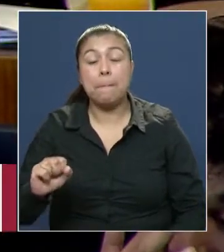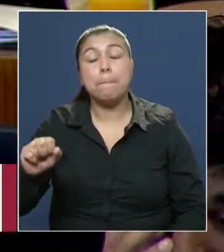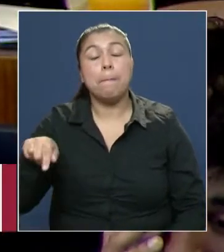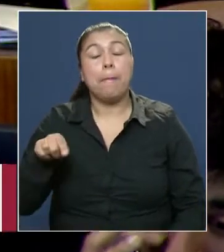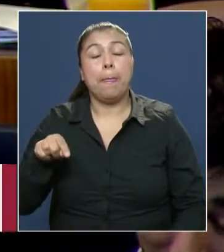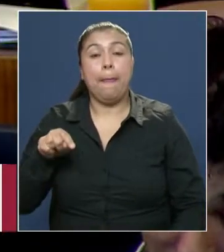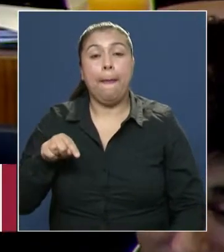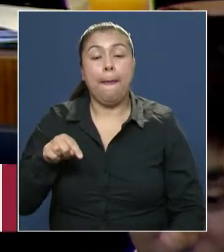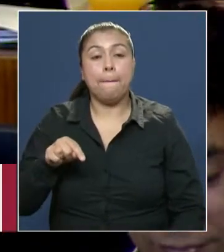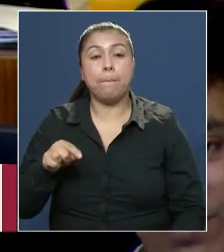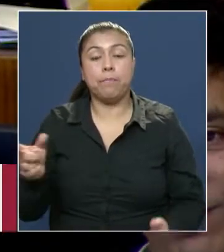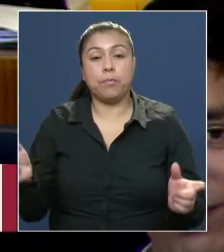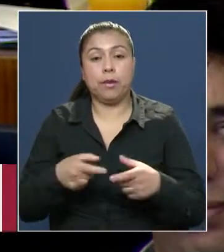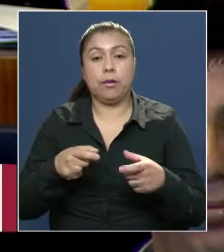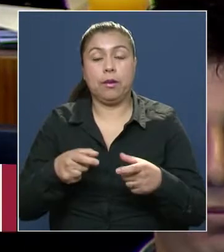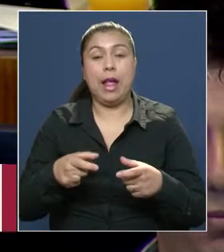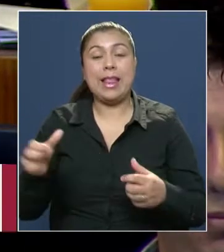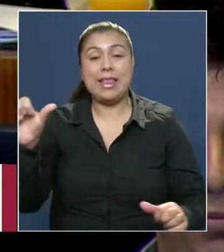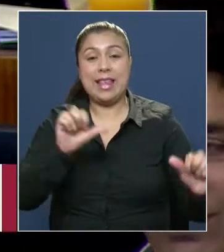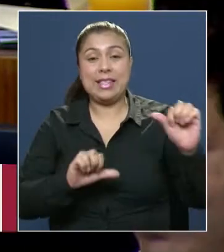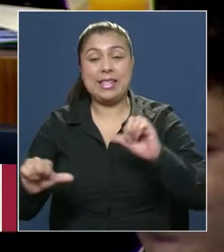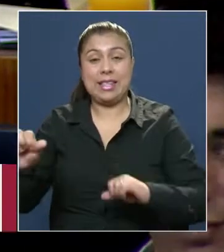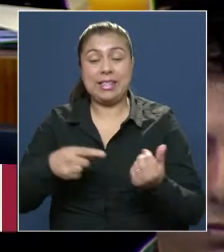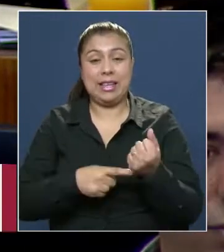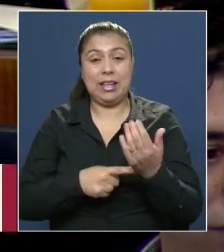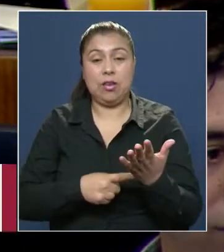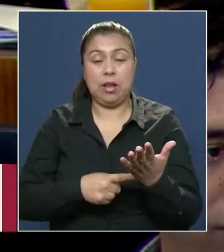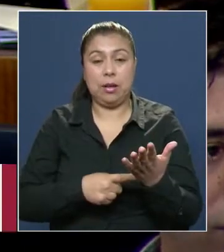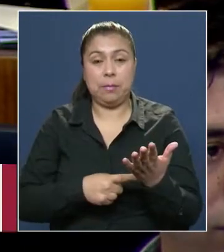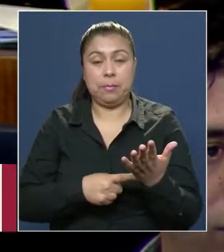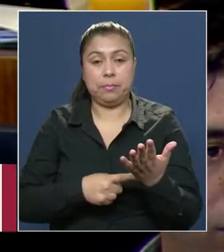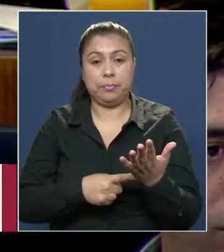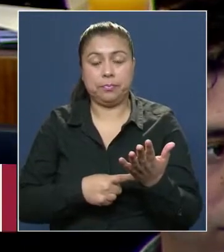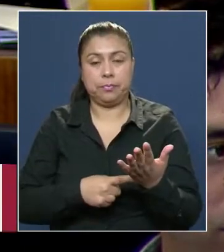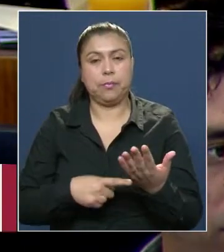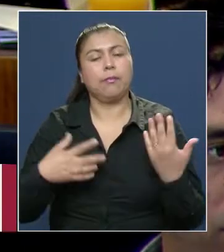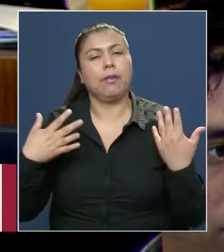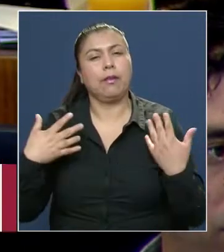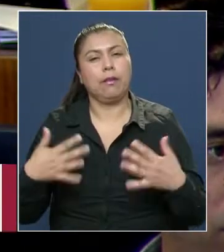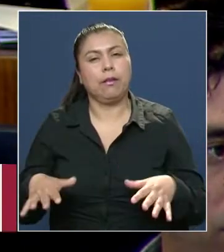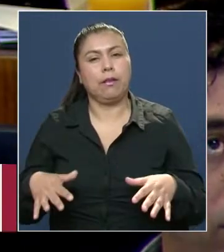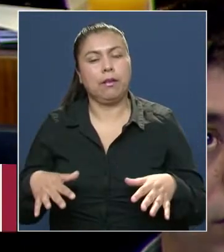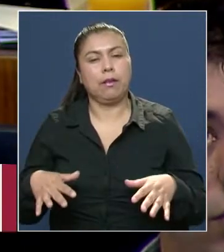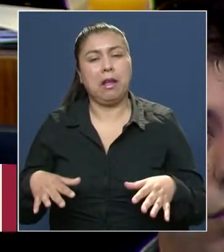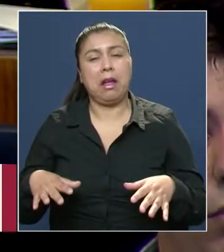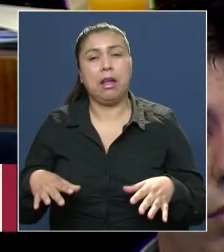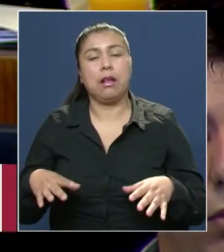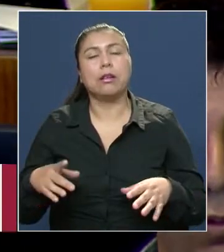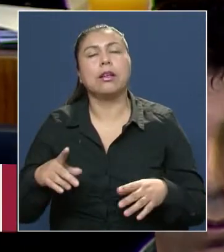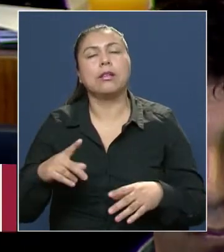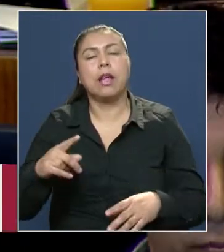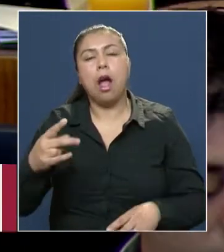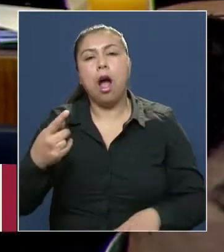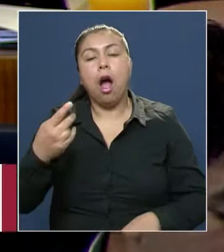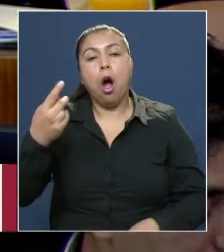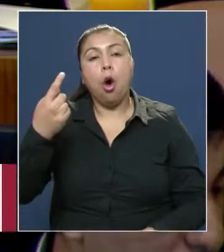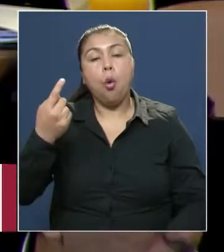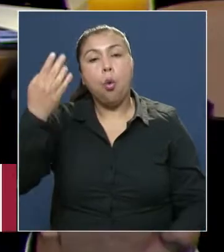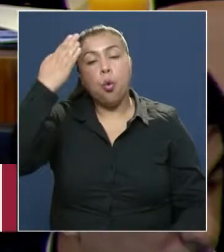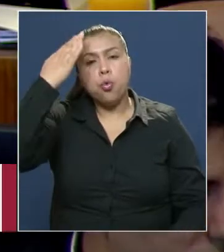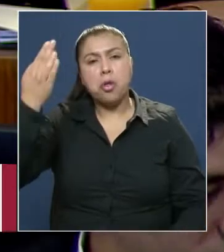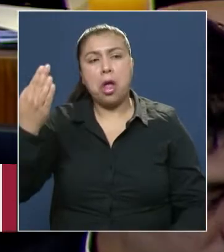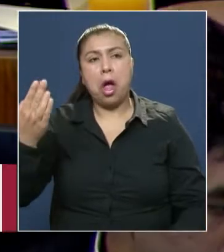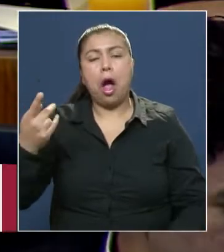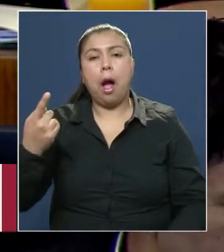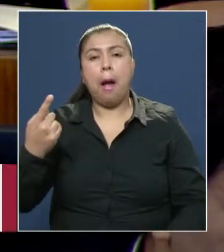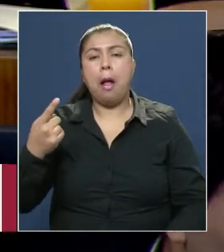la Comisión de Ciencia y Tecnología, más allá de que esto tan solo sea un día, que queremos que sea en el marco de una semana